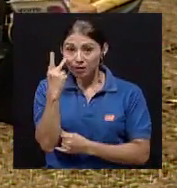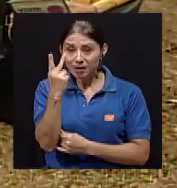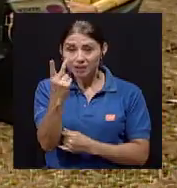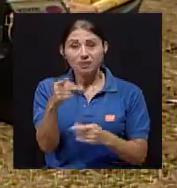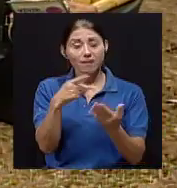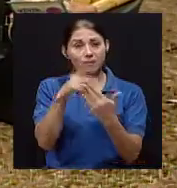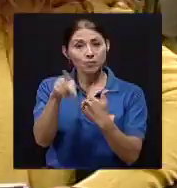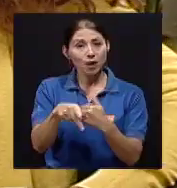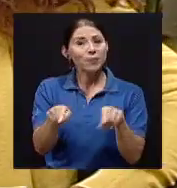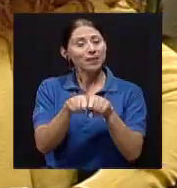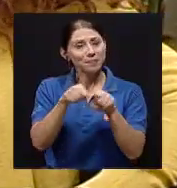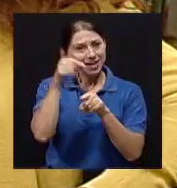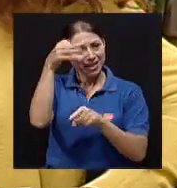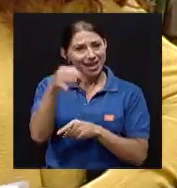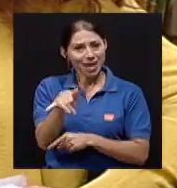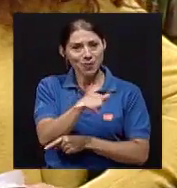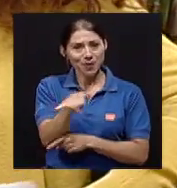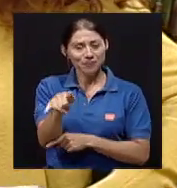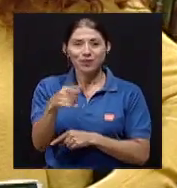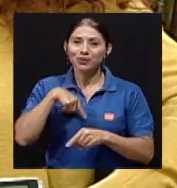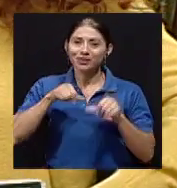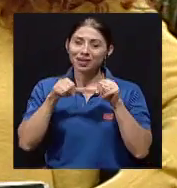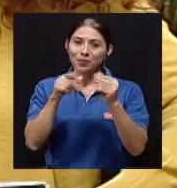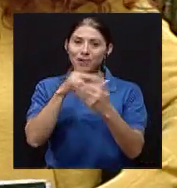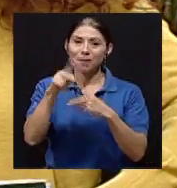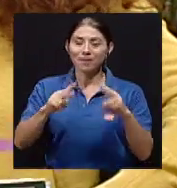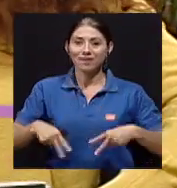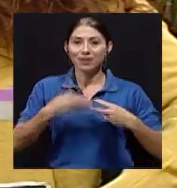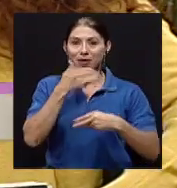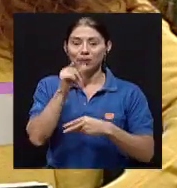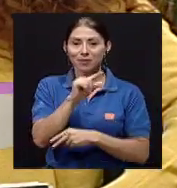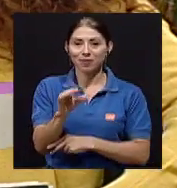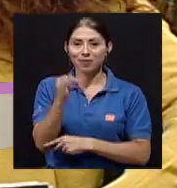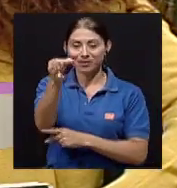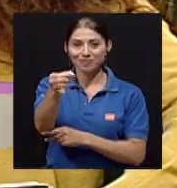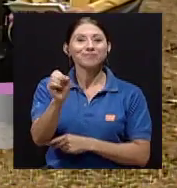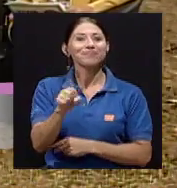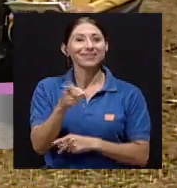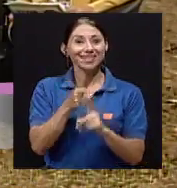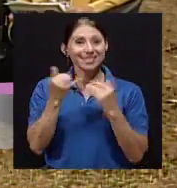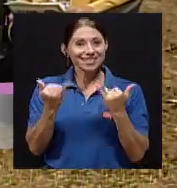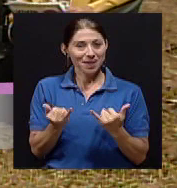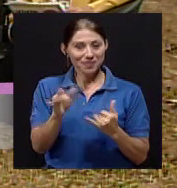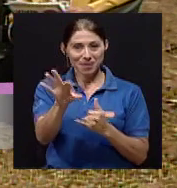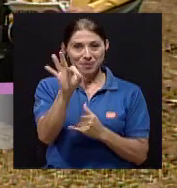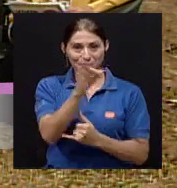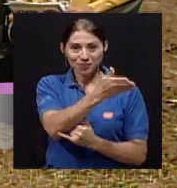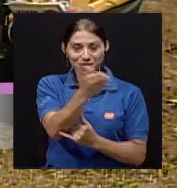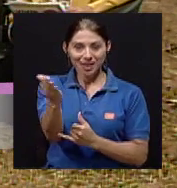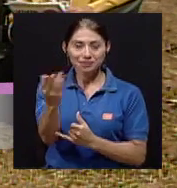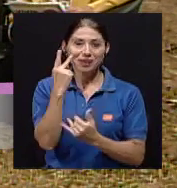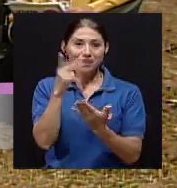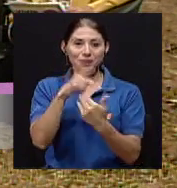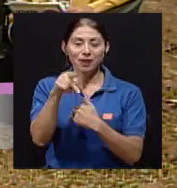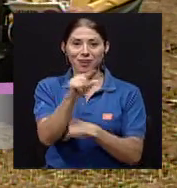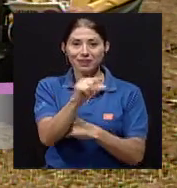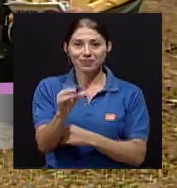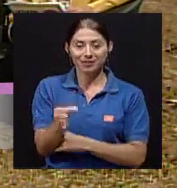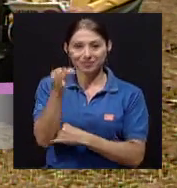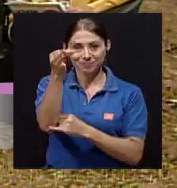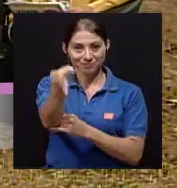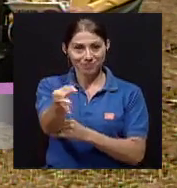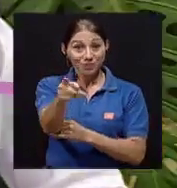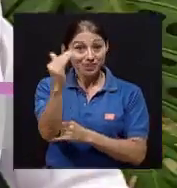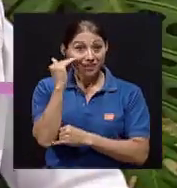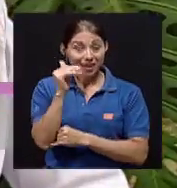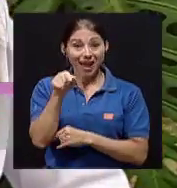así lo crea. Seguiremos en este programa de Vivir Mejor la próxima semana. Así es, desde ya, Lassi los invitamos para que nos acompañe la próxima